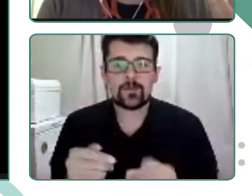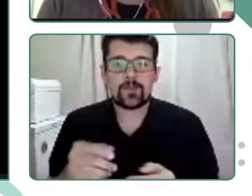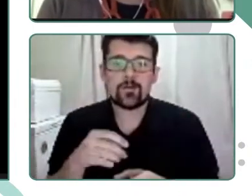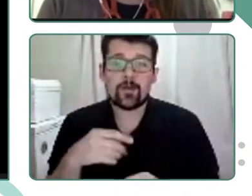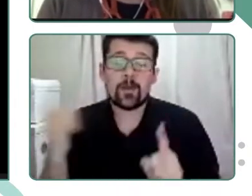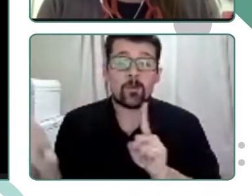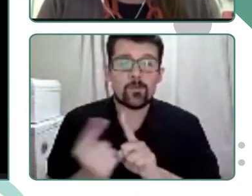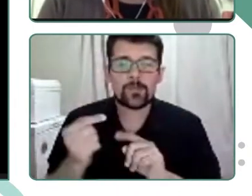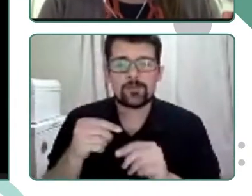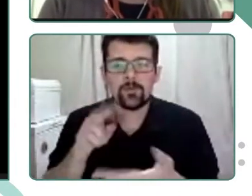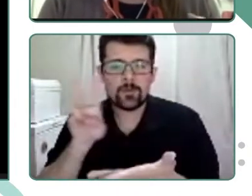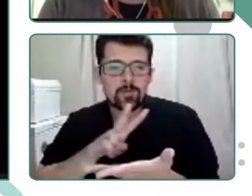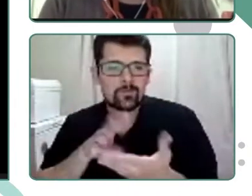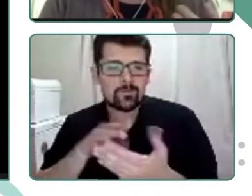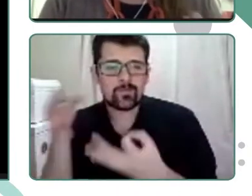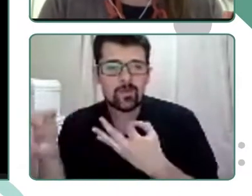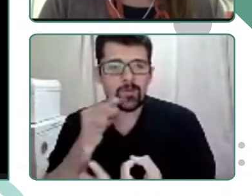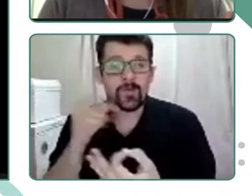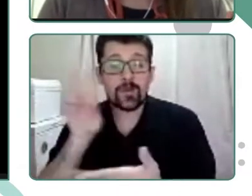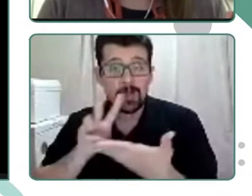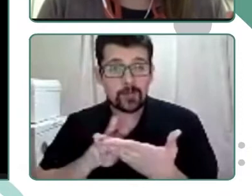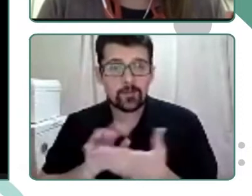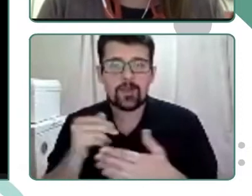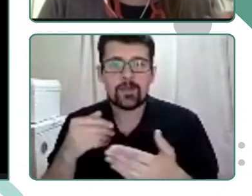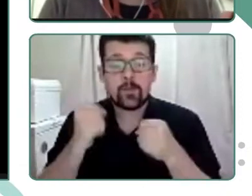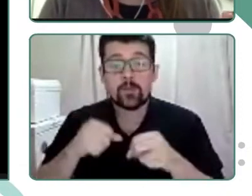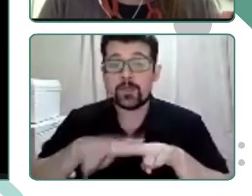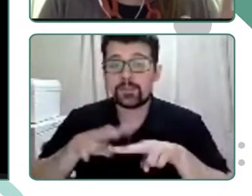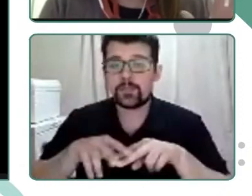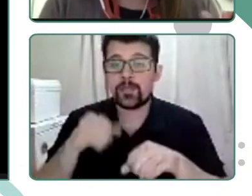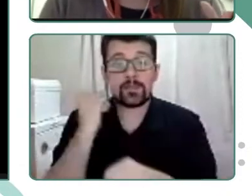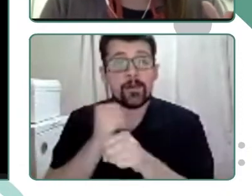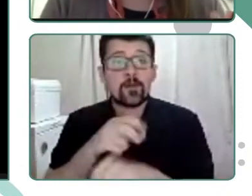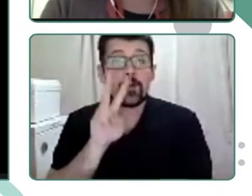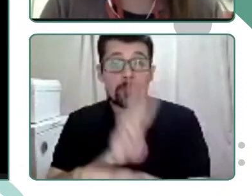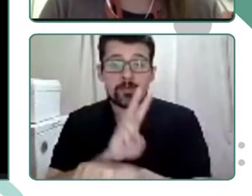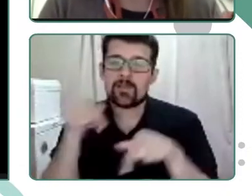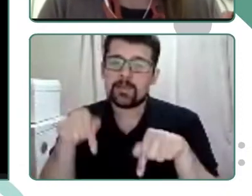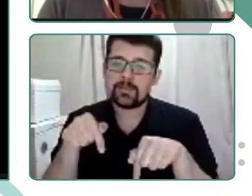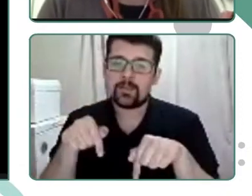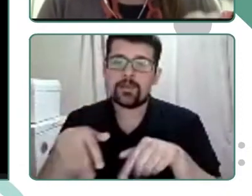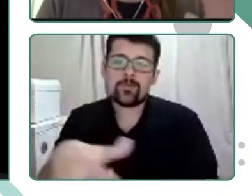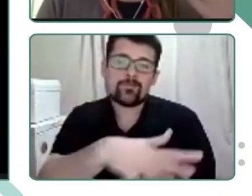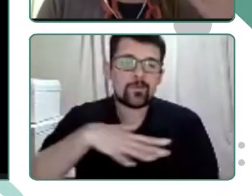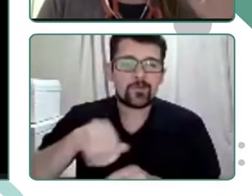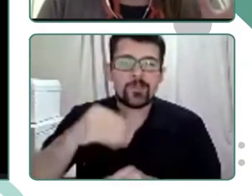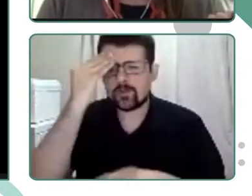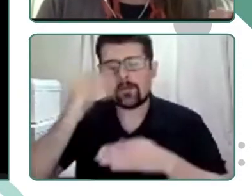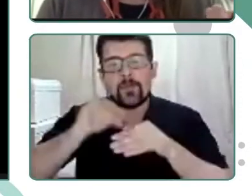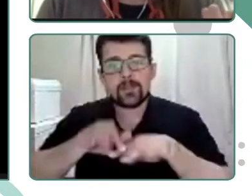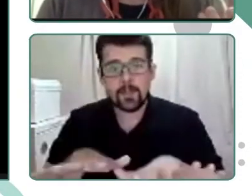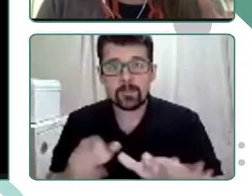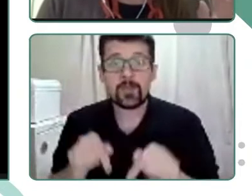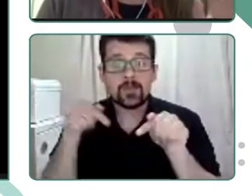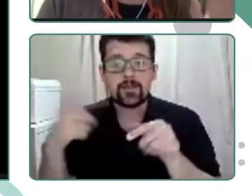dialógico-lectores que hemos diseñado para trabajar con los docentes, particularmente en este contexto de pandemia. Y dentro de